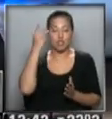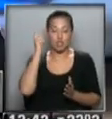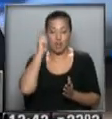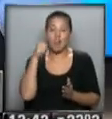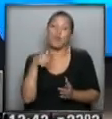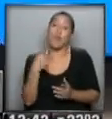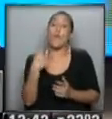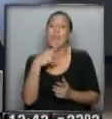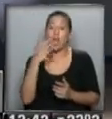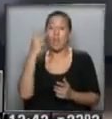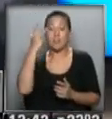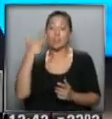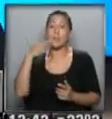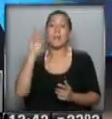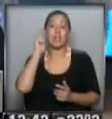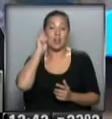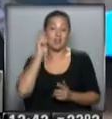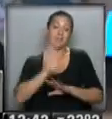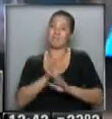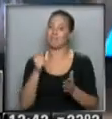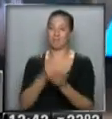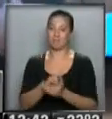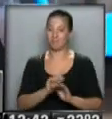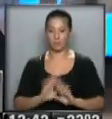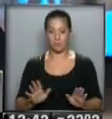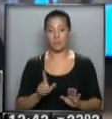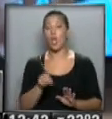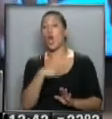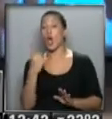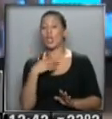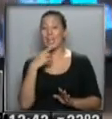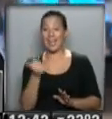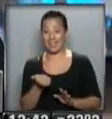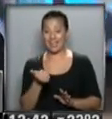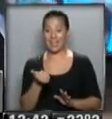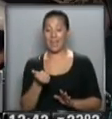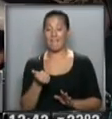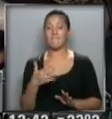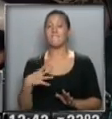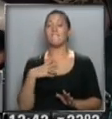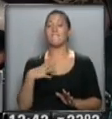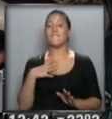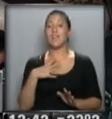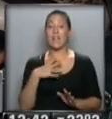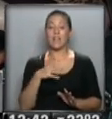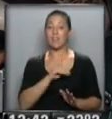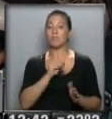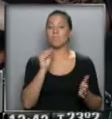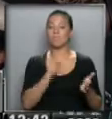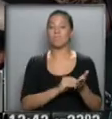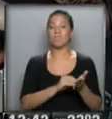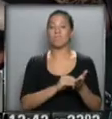hijos, era mayor de 18 años, con lo cual ya dejó de cobrar la Asignación Universal. La otra hija no estaba registrada, así que